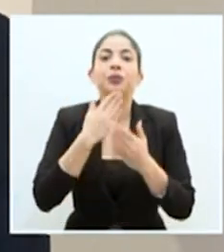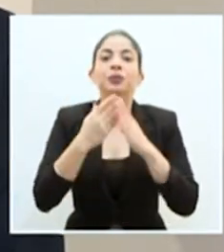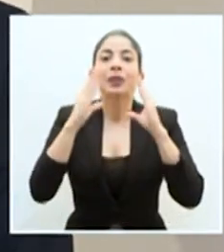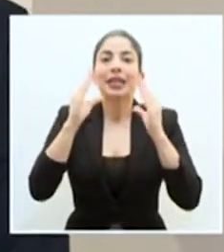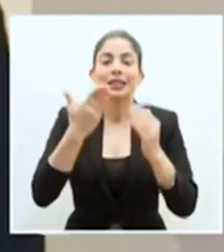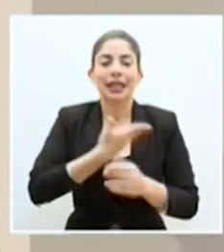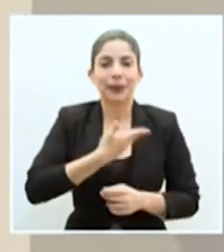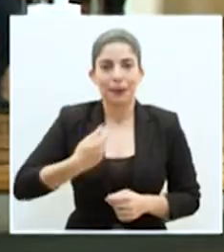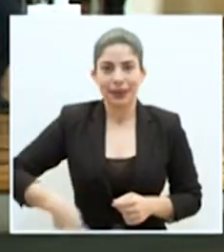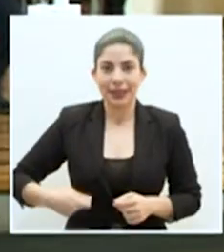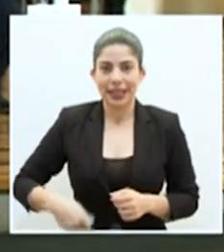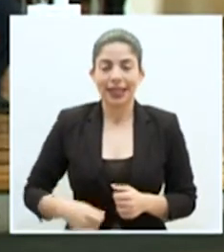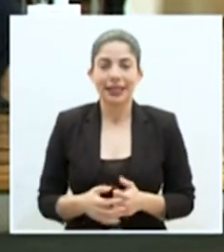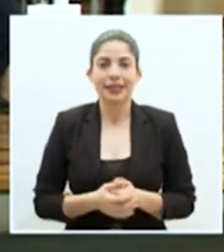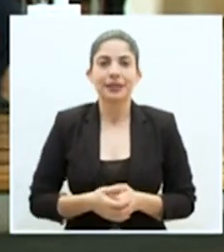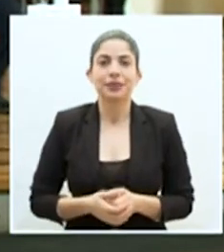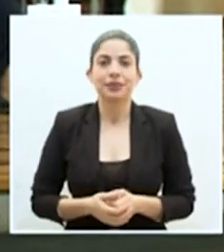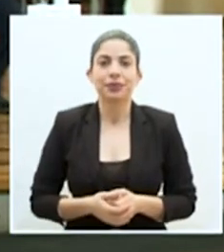buenas tardes, señor presidente.